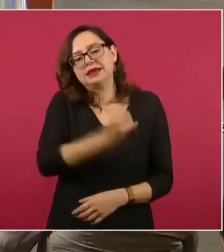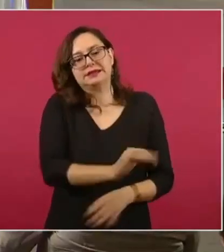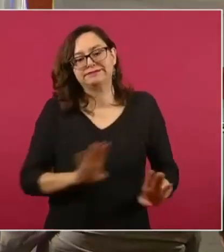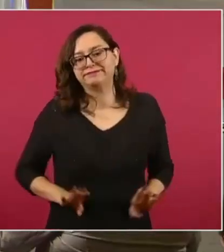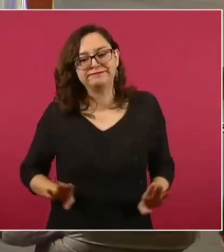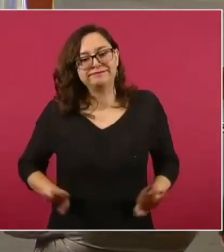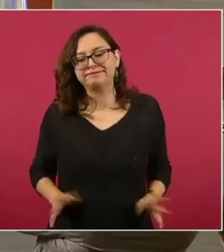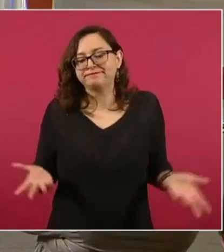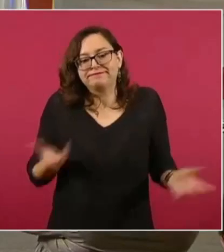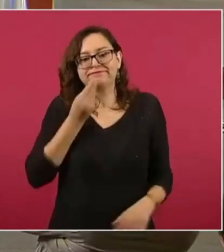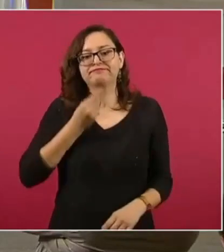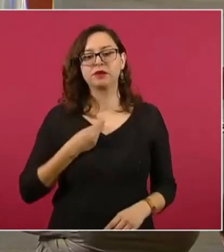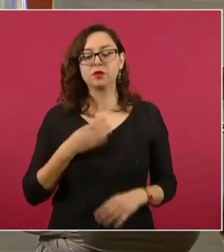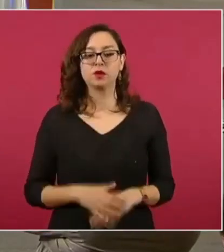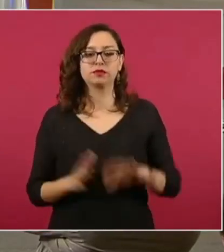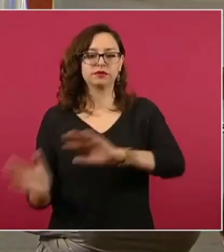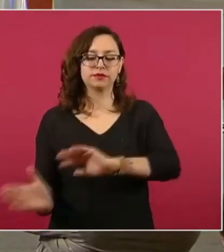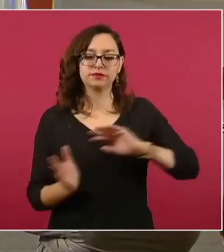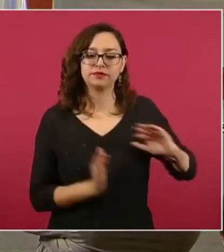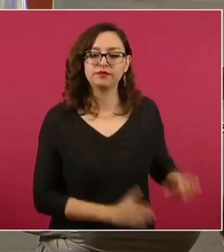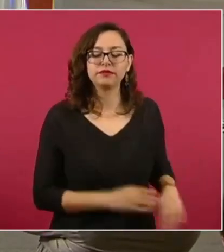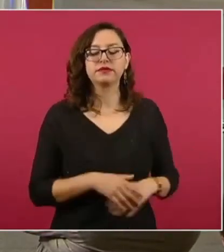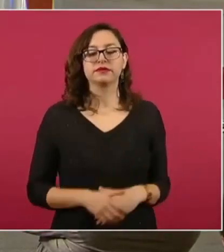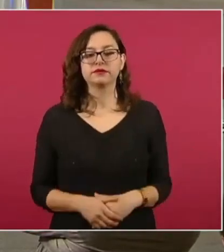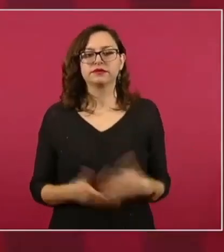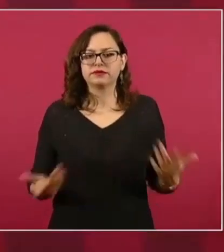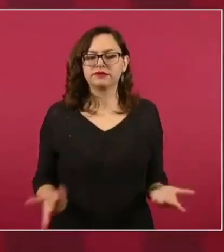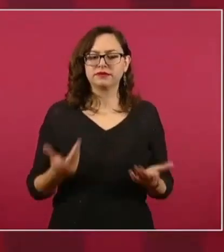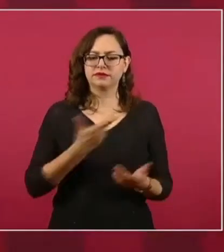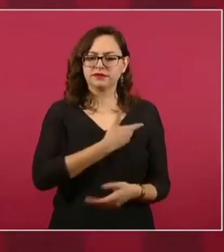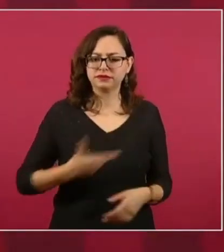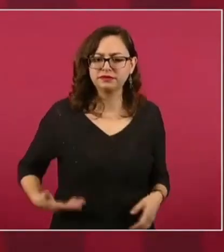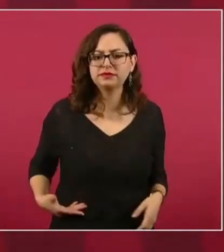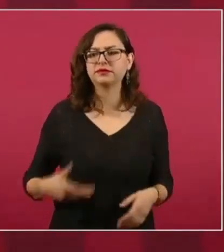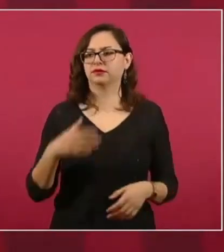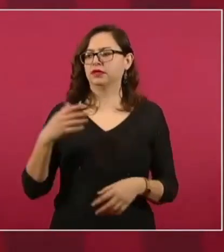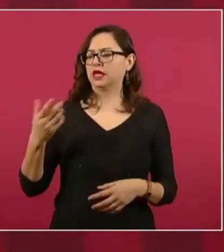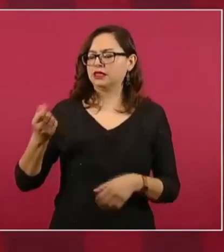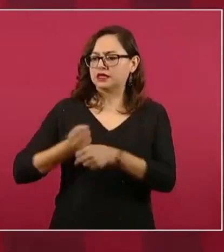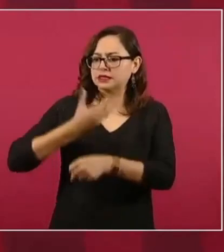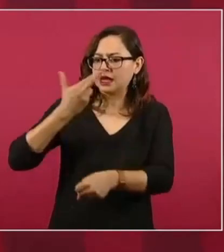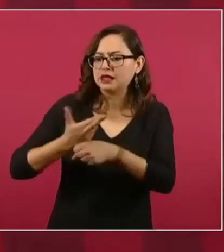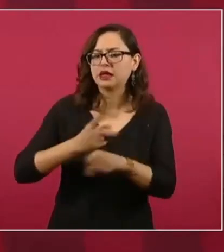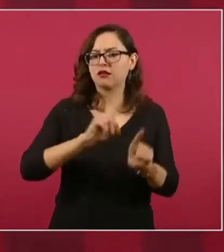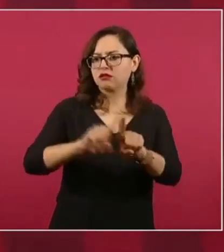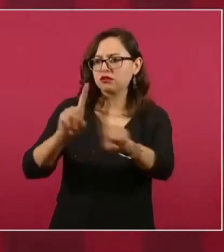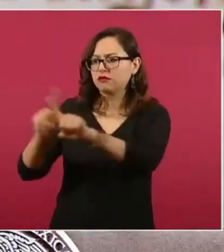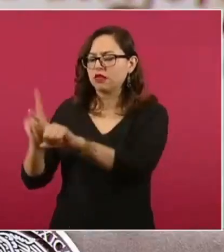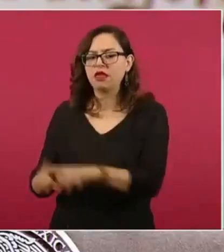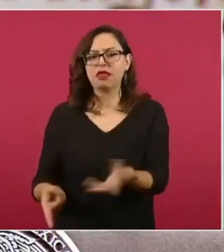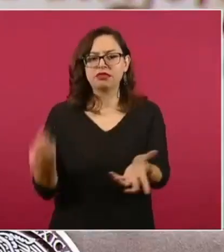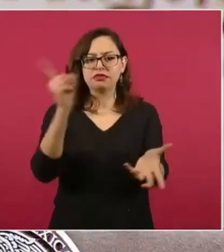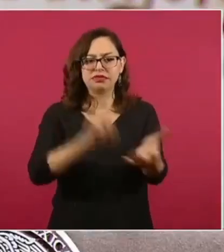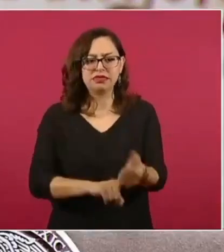Predominan perfiles falsos de secretarios de Estado y también del presidente. En los últimos meses se ha detectado